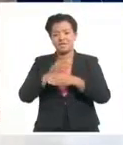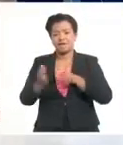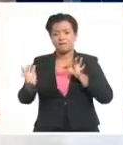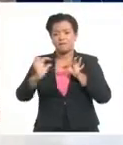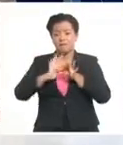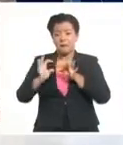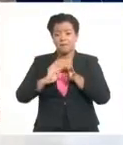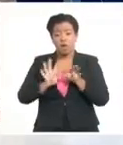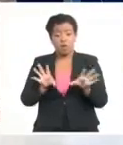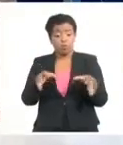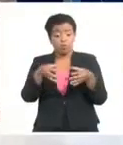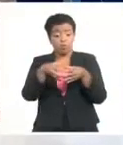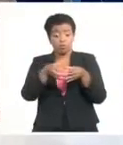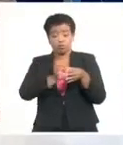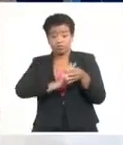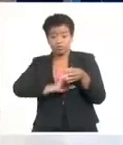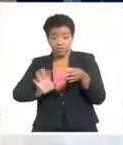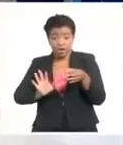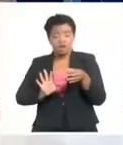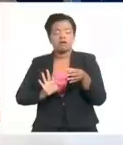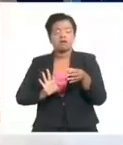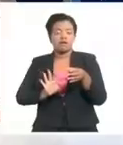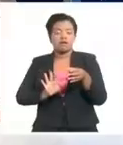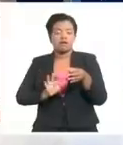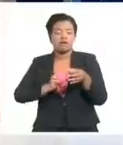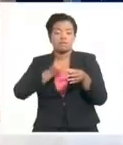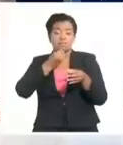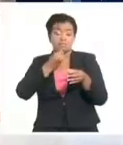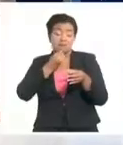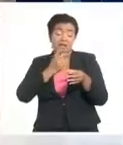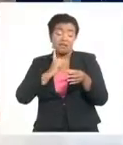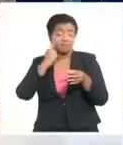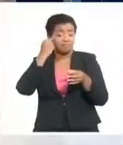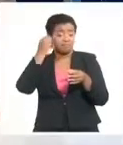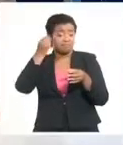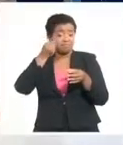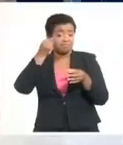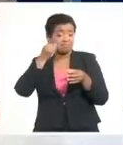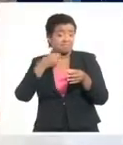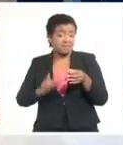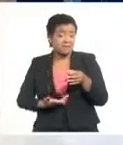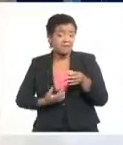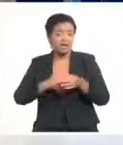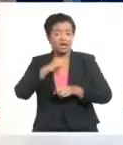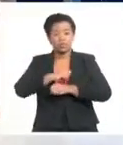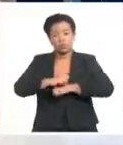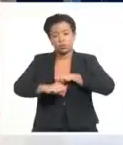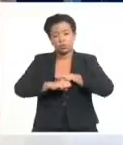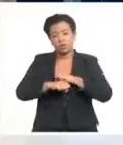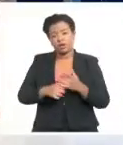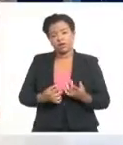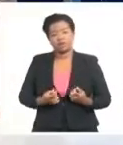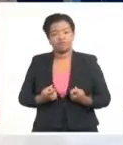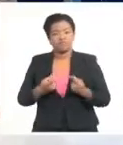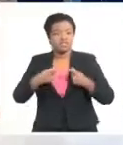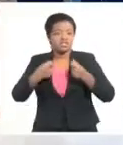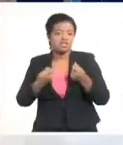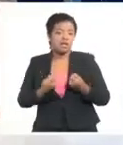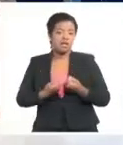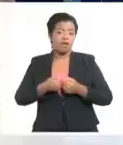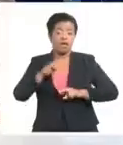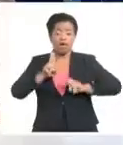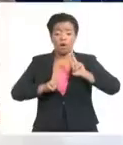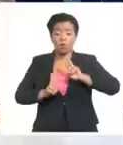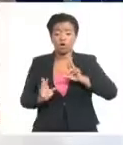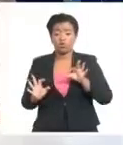sólido formado, es ingenuo pensar, pregunto, en la creación de estructuras financieras, en pactos de seguridad,